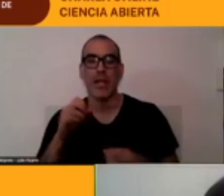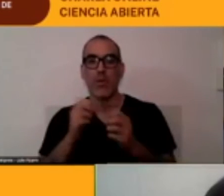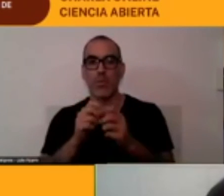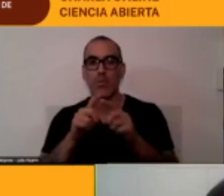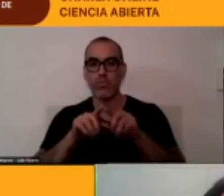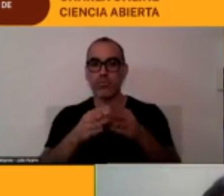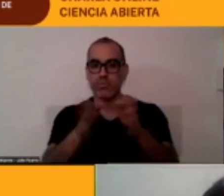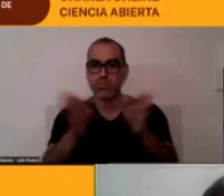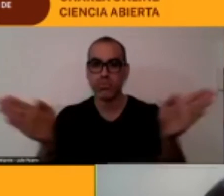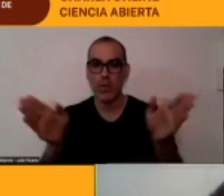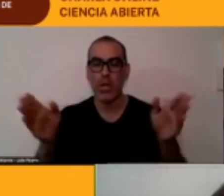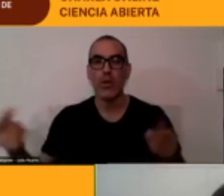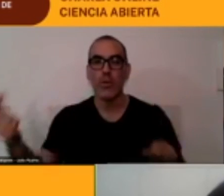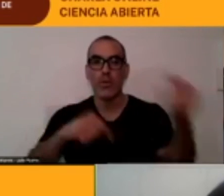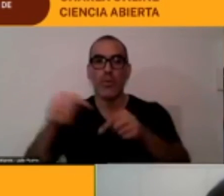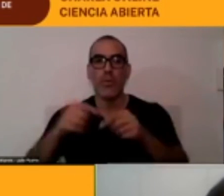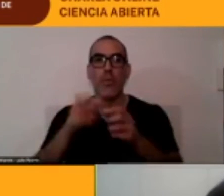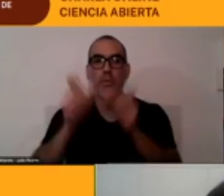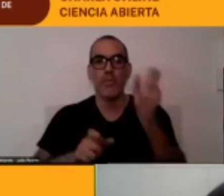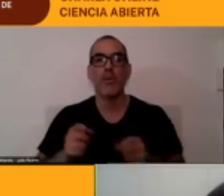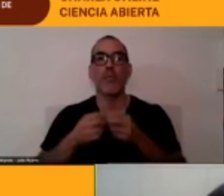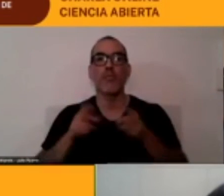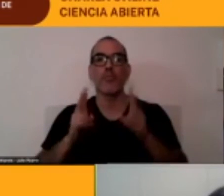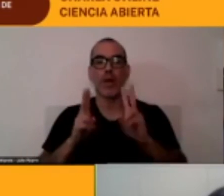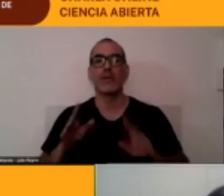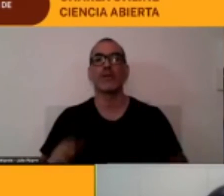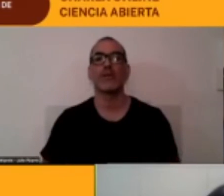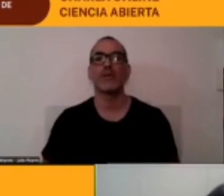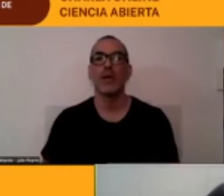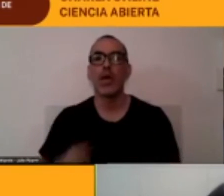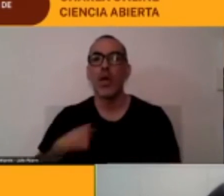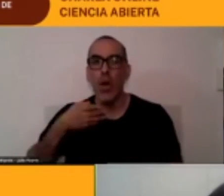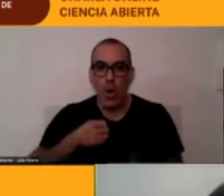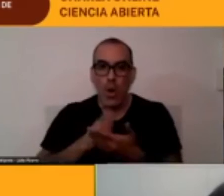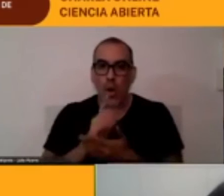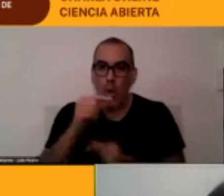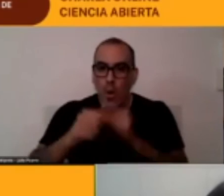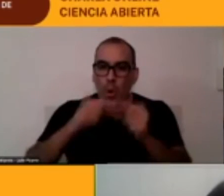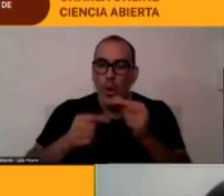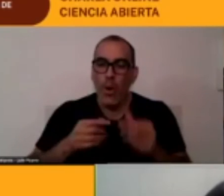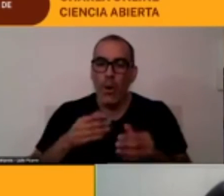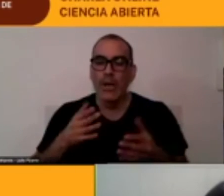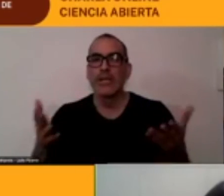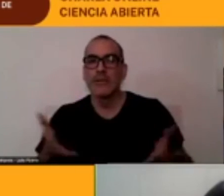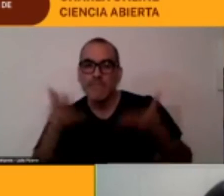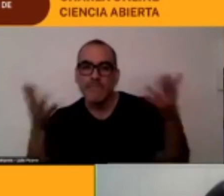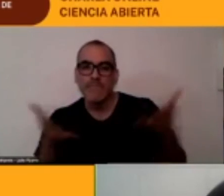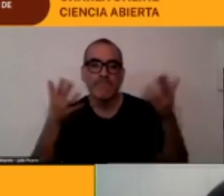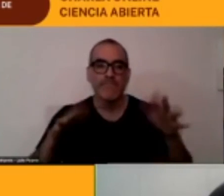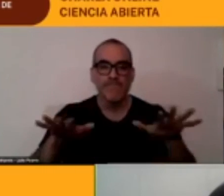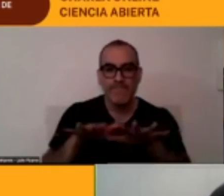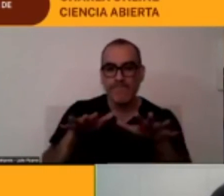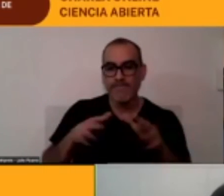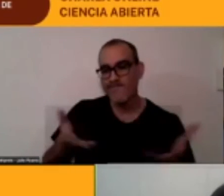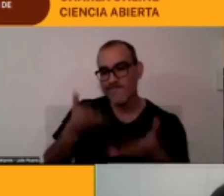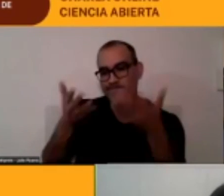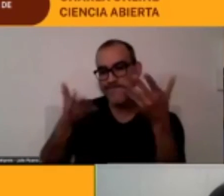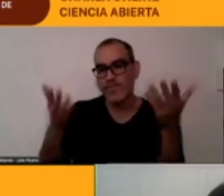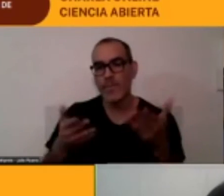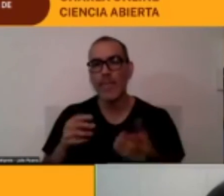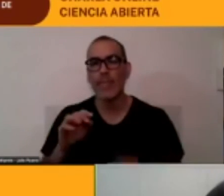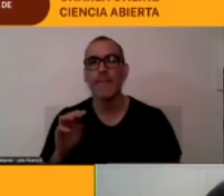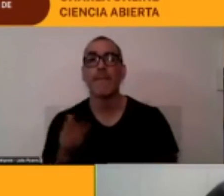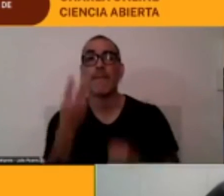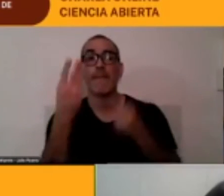de a poco partiendo tratando de motivar a la gente de la tercera región en